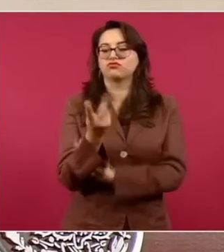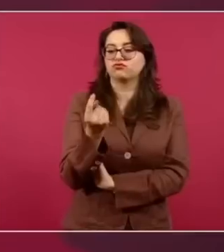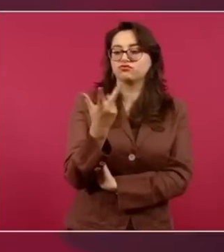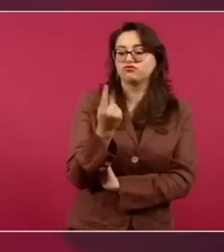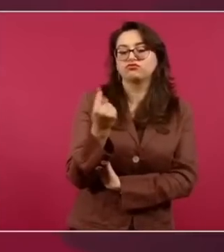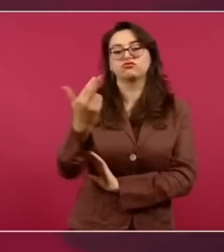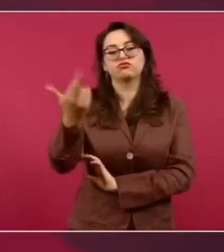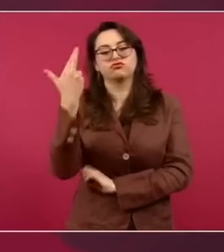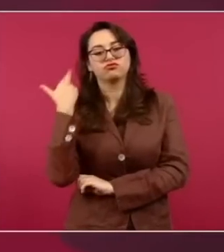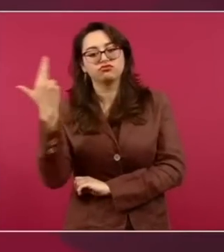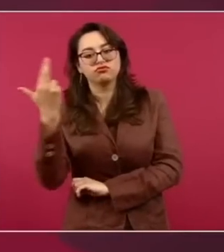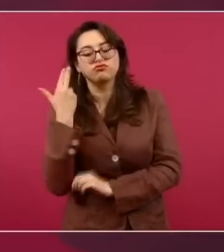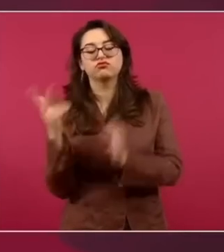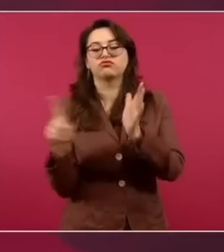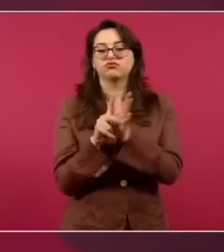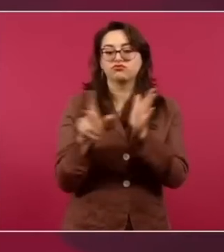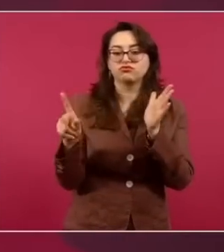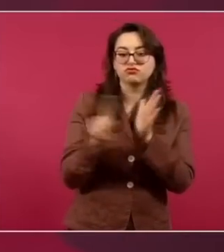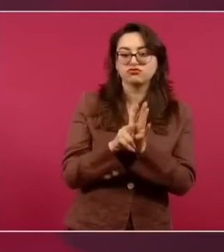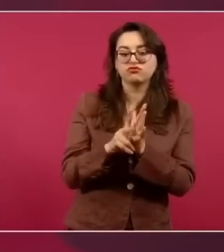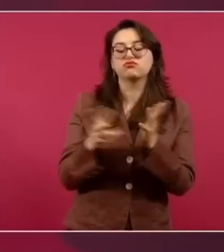No todos, desde luego.